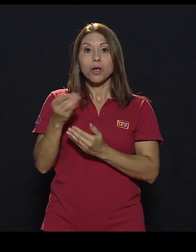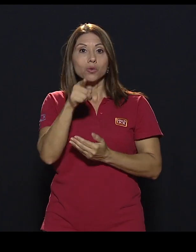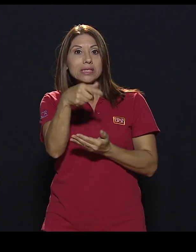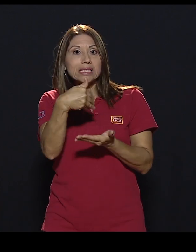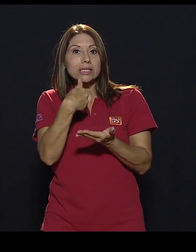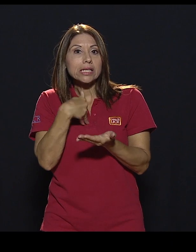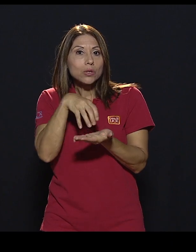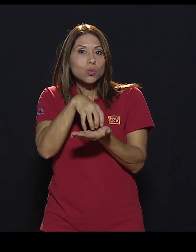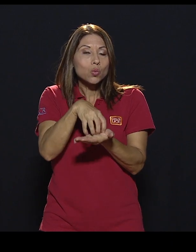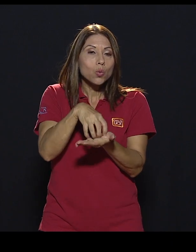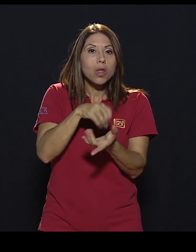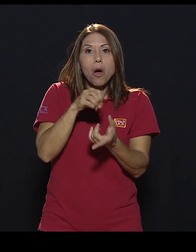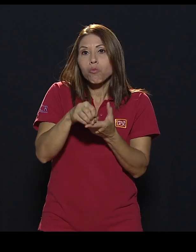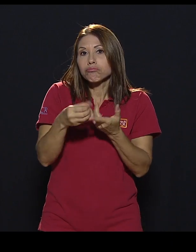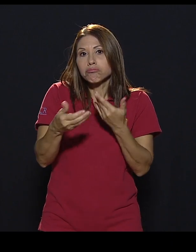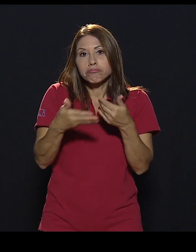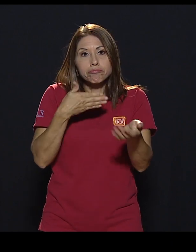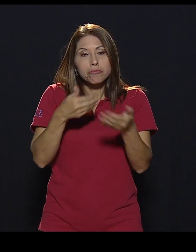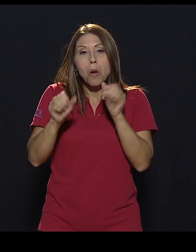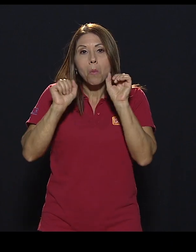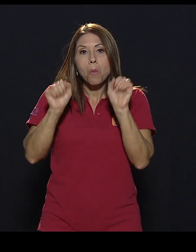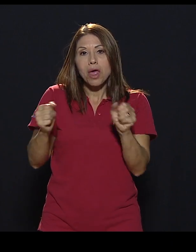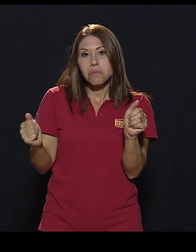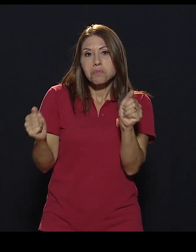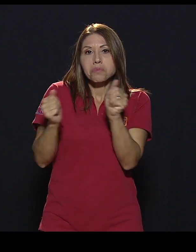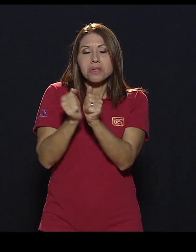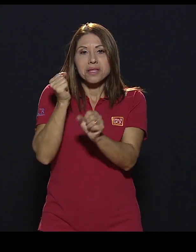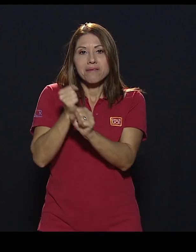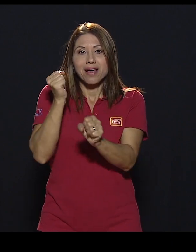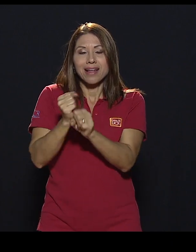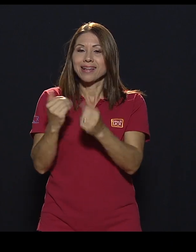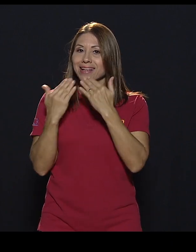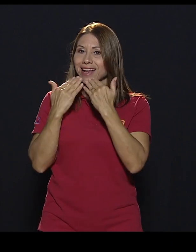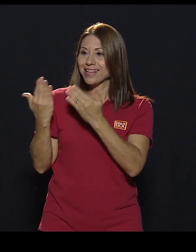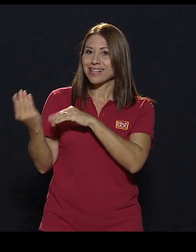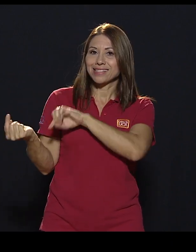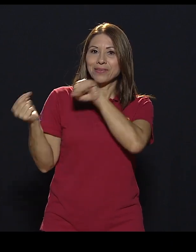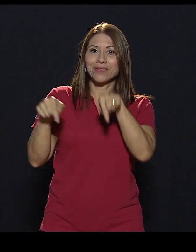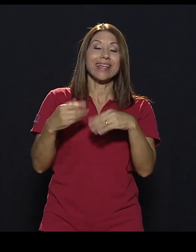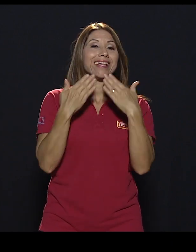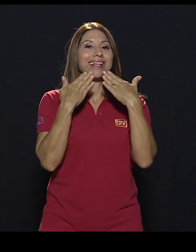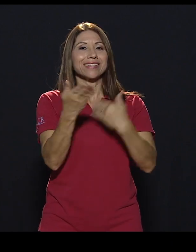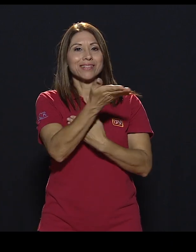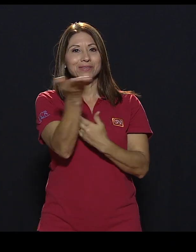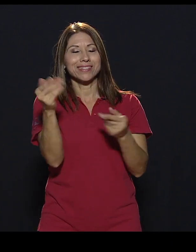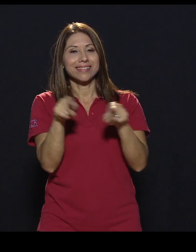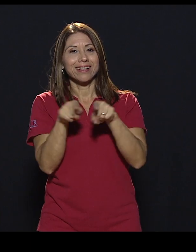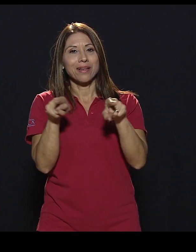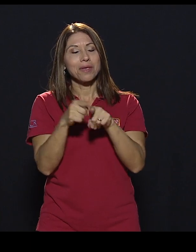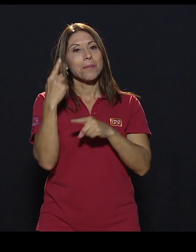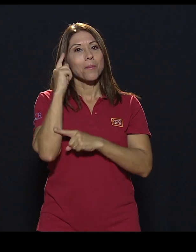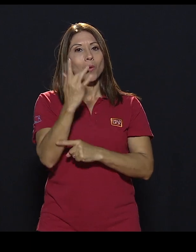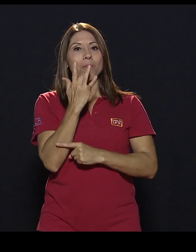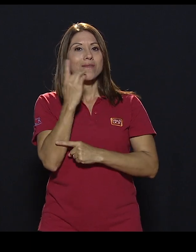otra duda y demás, pueden hasta trabajar en conjunto por este tema. Muchas gracias, Alex, por acompañarnos, y gracias a ustedes también por su preferencia.